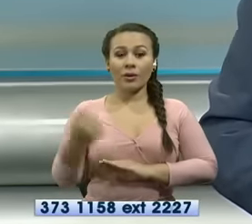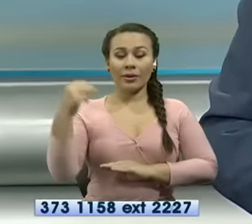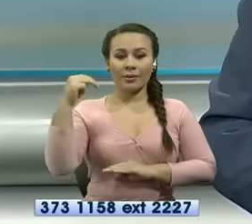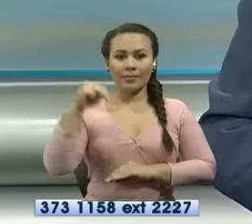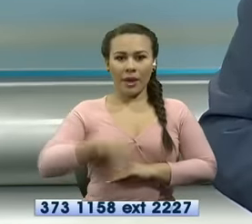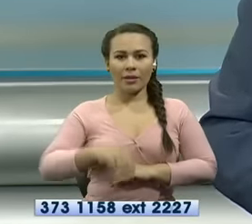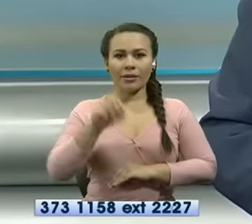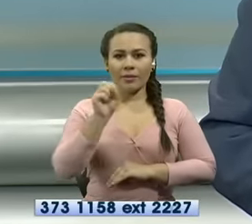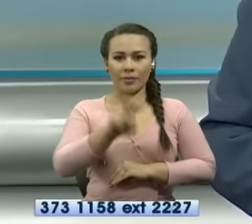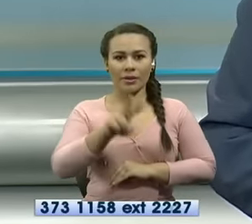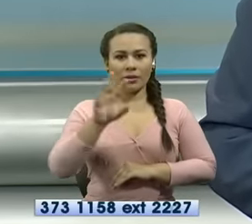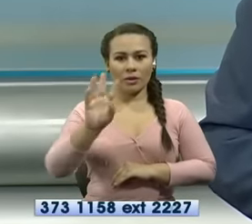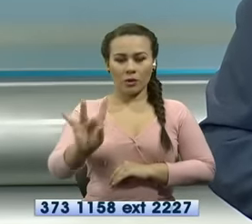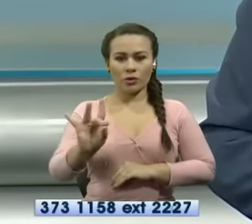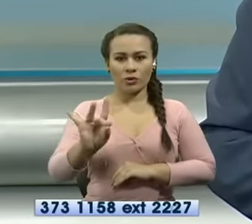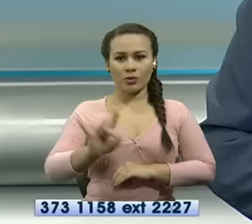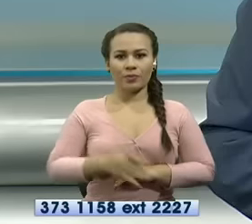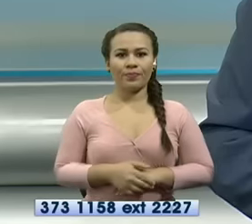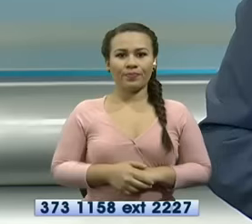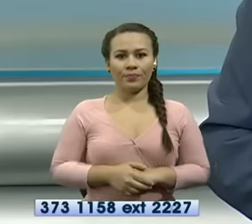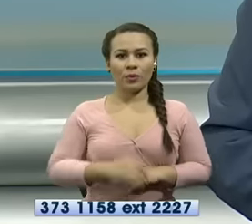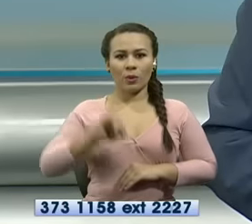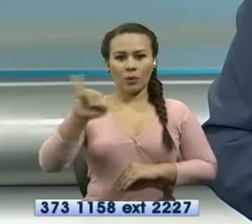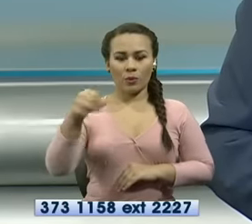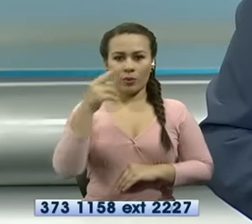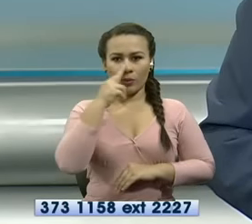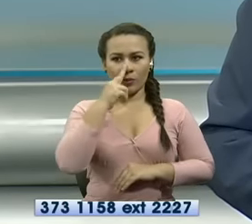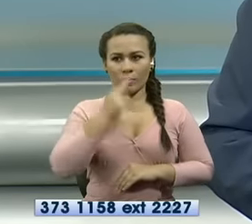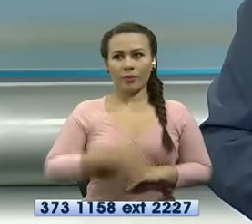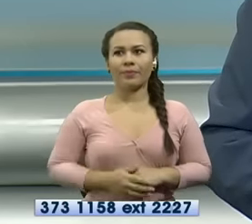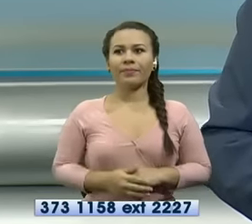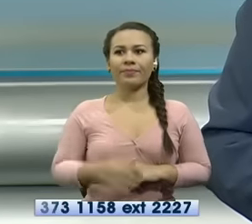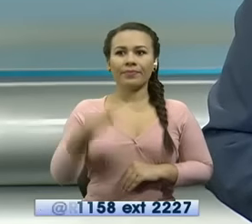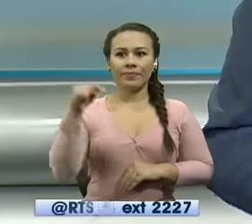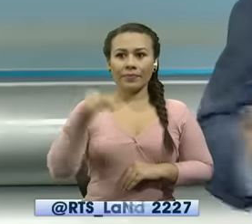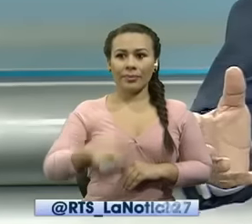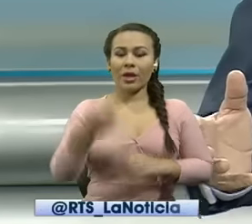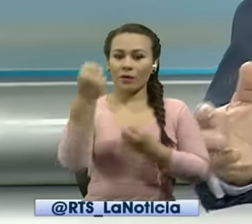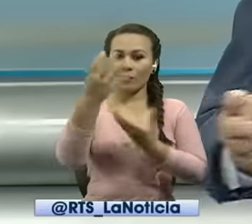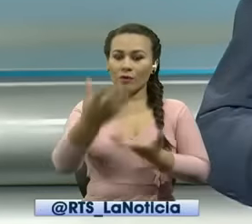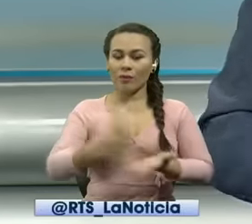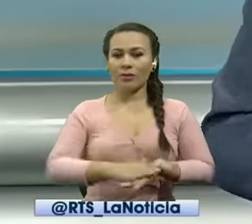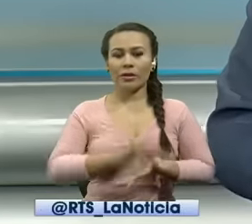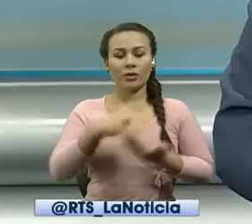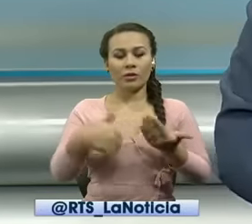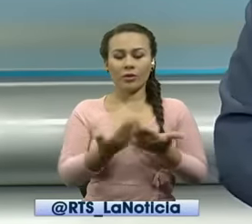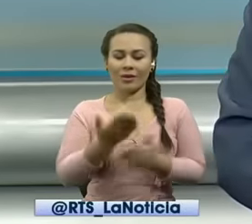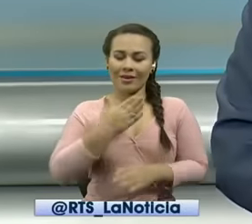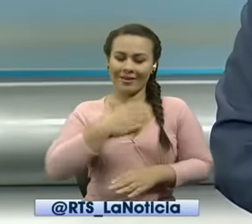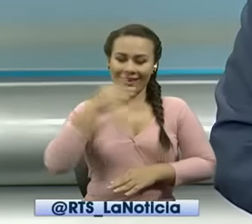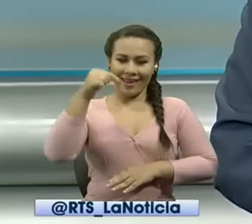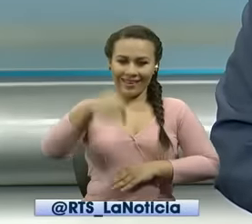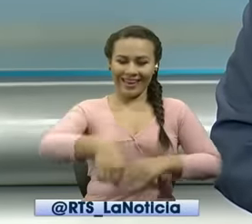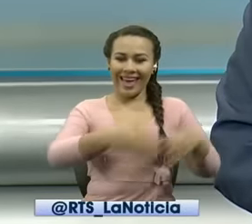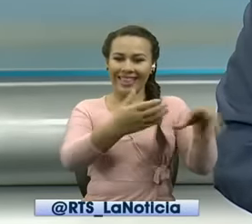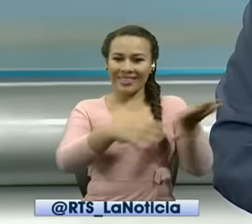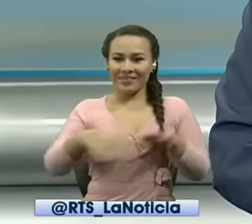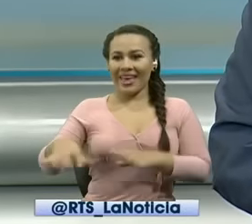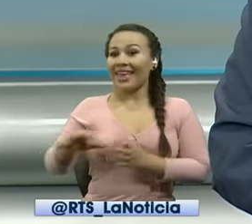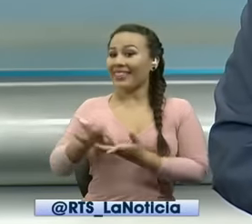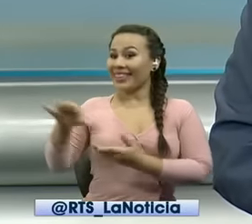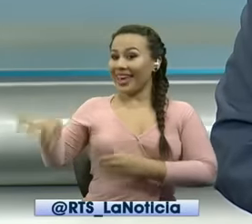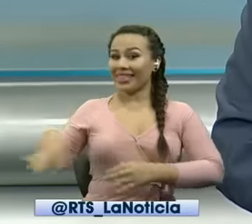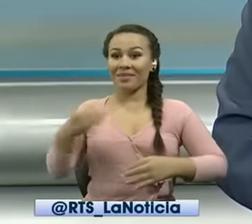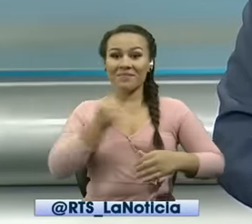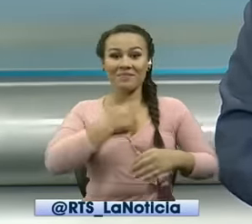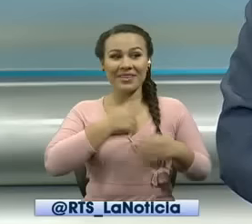martes 28 de junio estamos listos para la información retomando mis actividades dejando a mi equipo